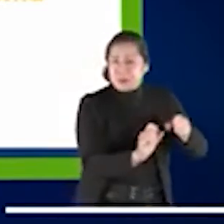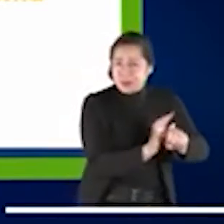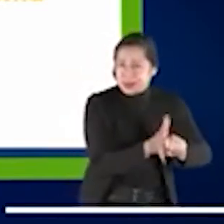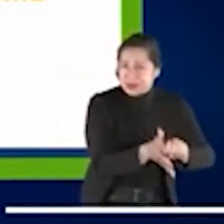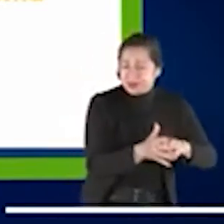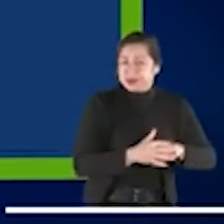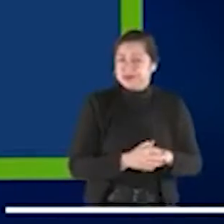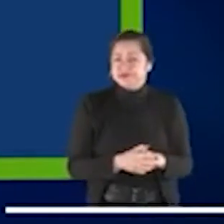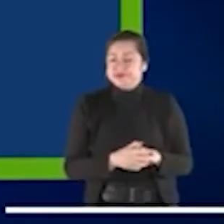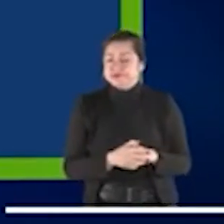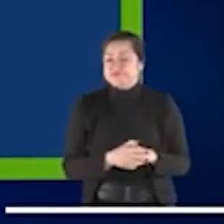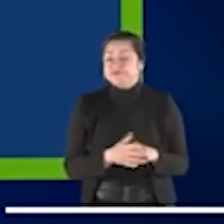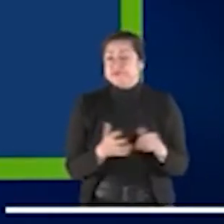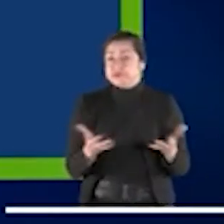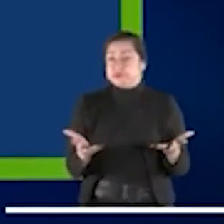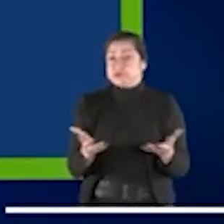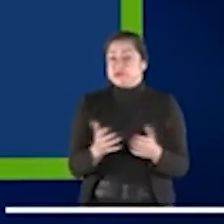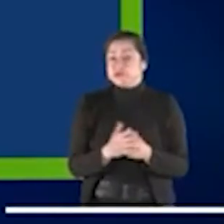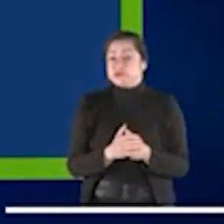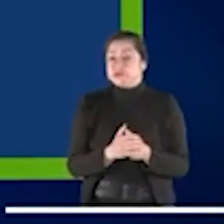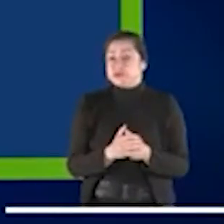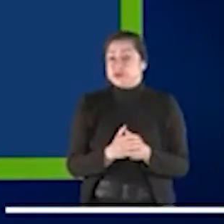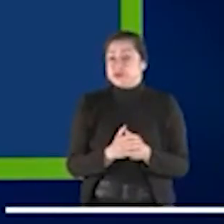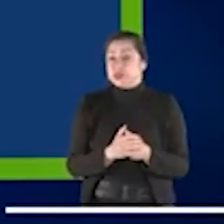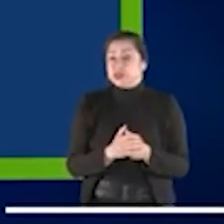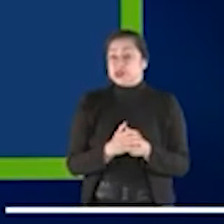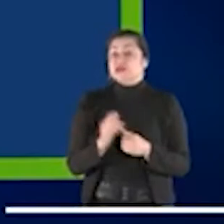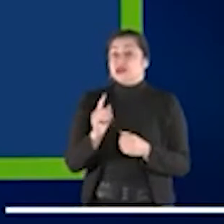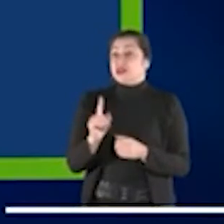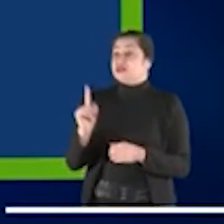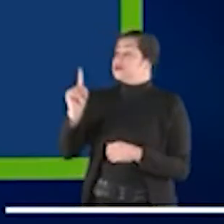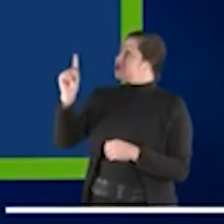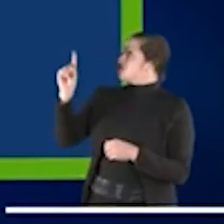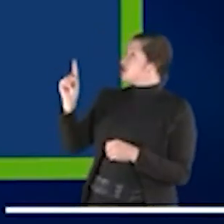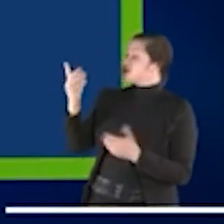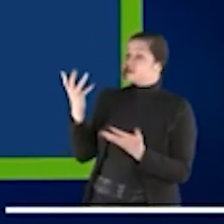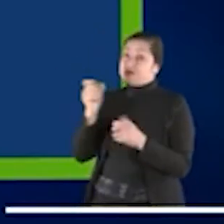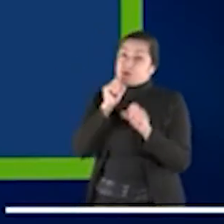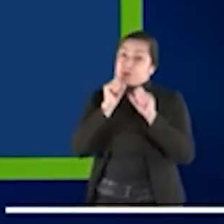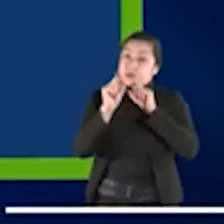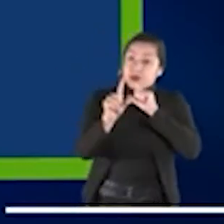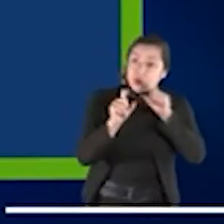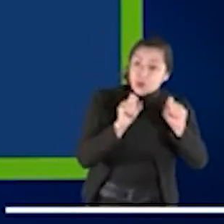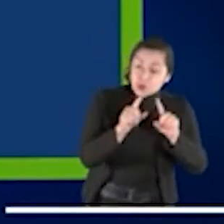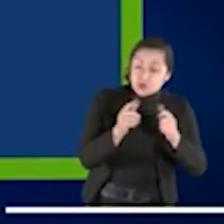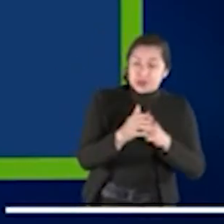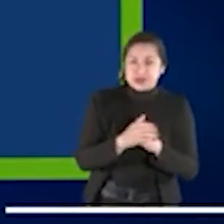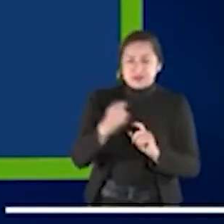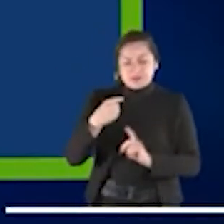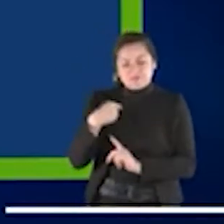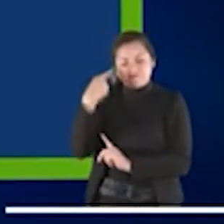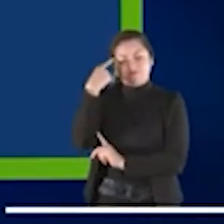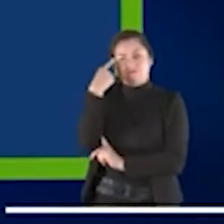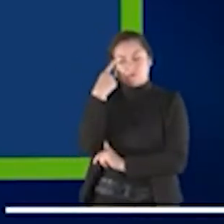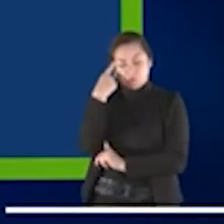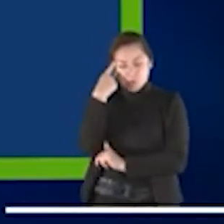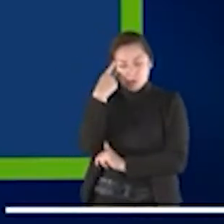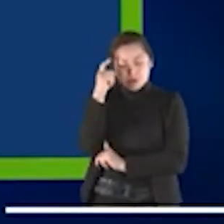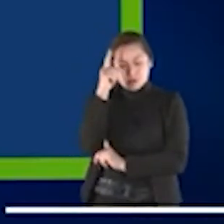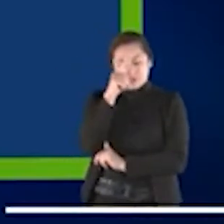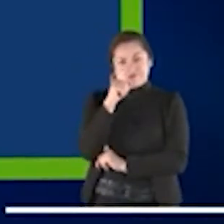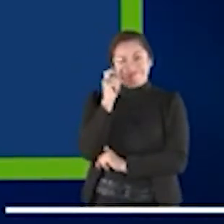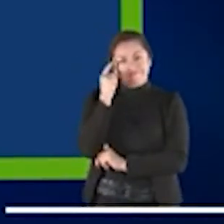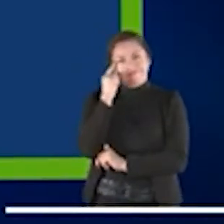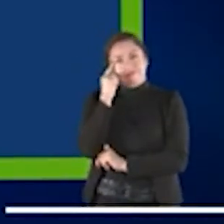Pero si te parece, antes de entrar contigo con un par de preguntas, pienso que para que entendamos